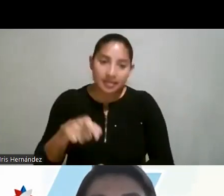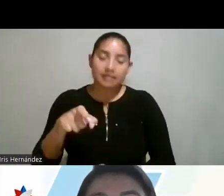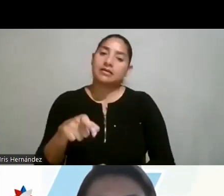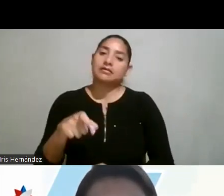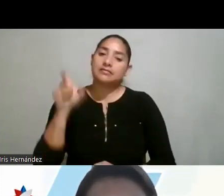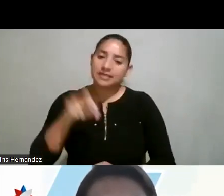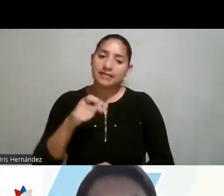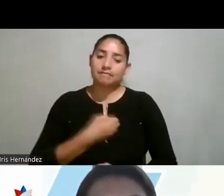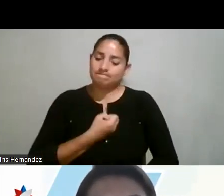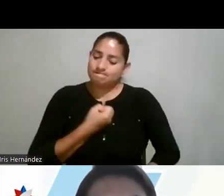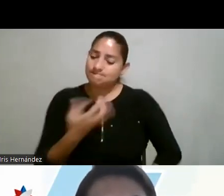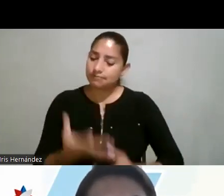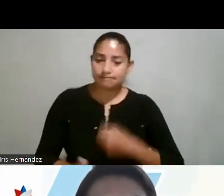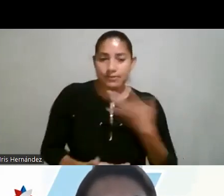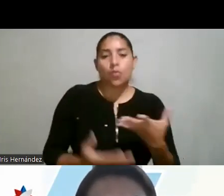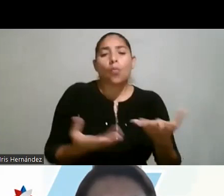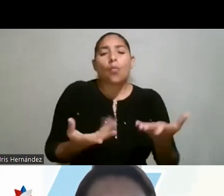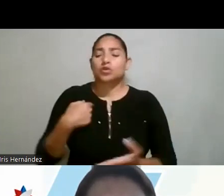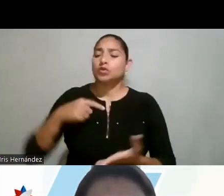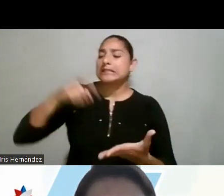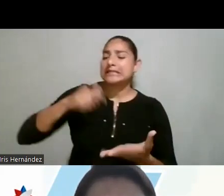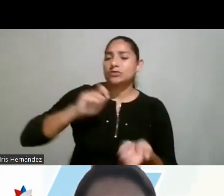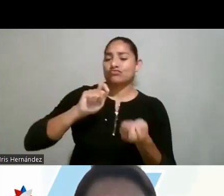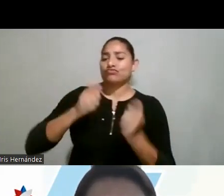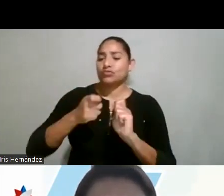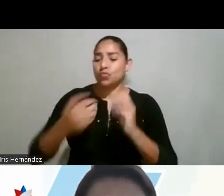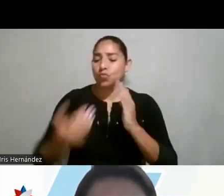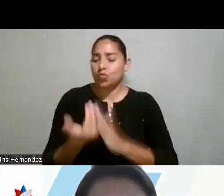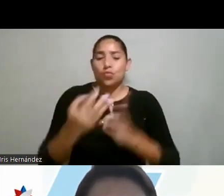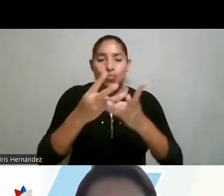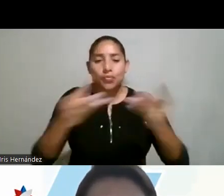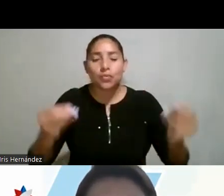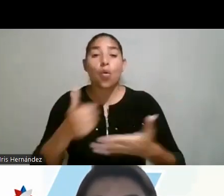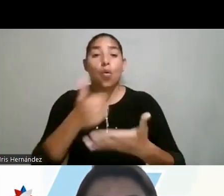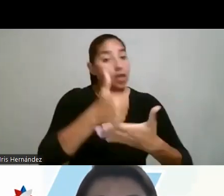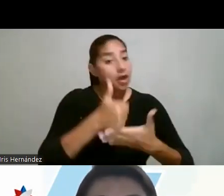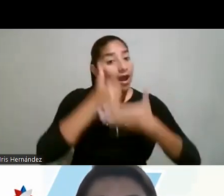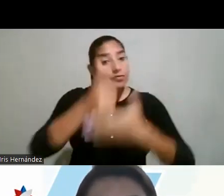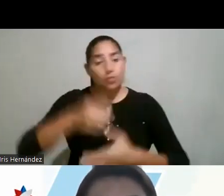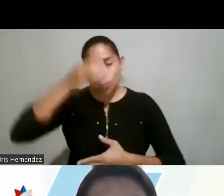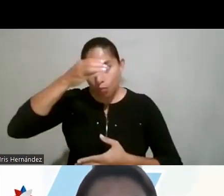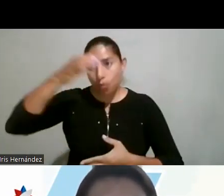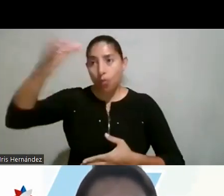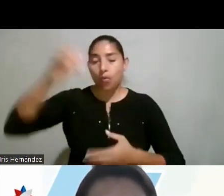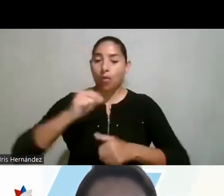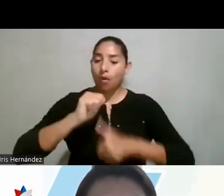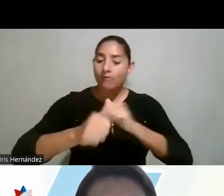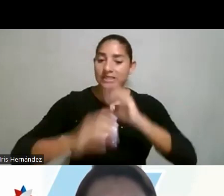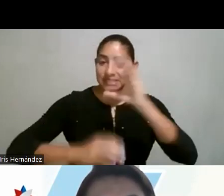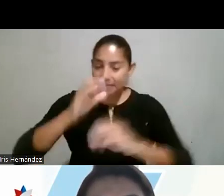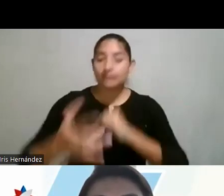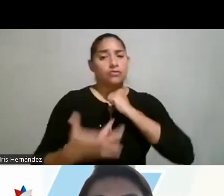expresar cuáles son las necesidades que desean que sean resueltas con ayuda del conocimiento y el avance científico